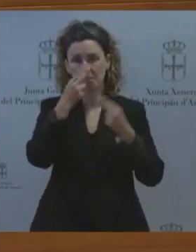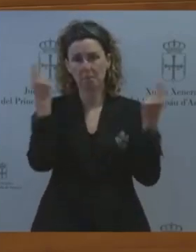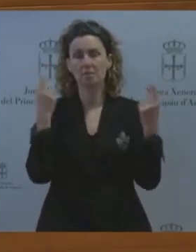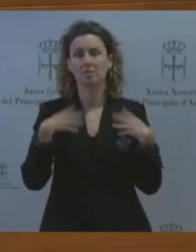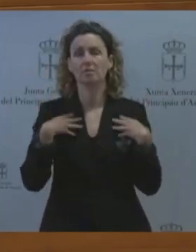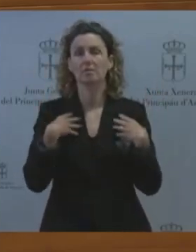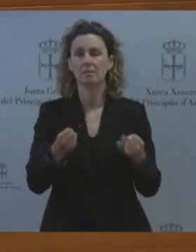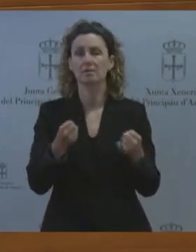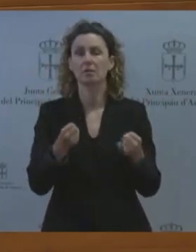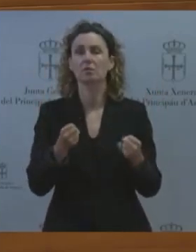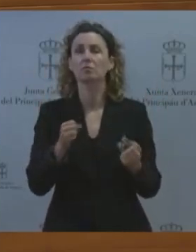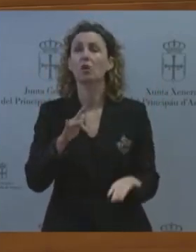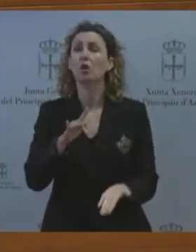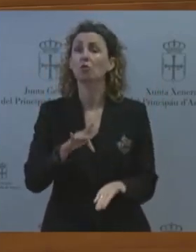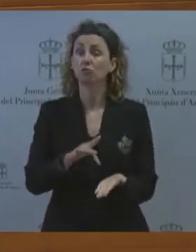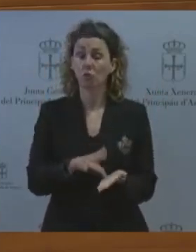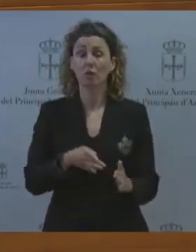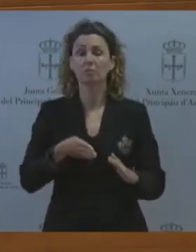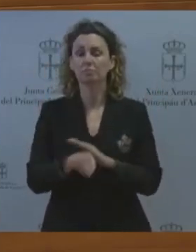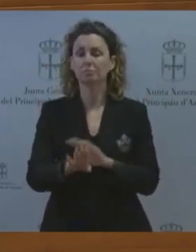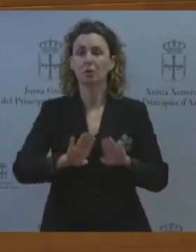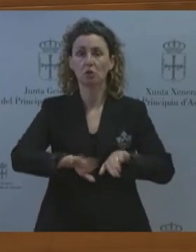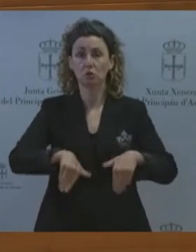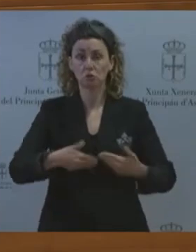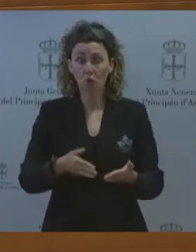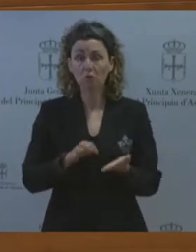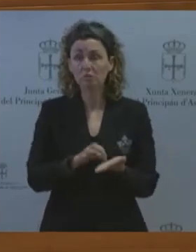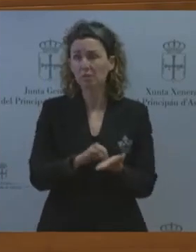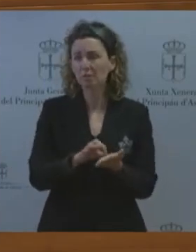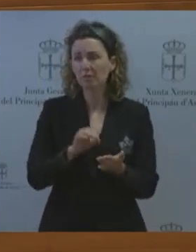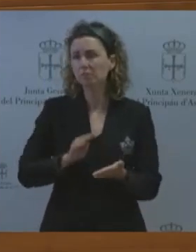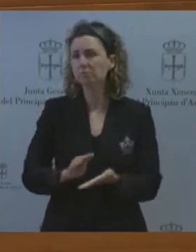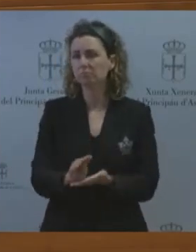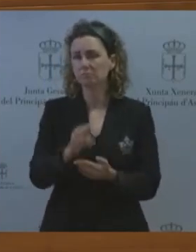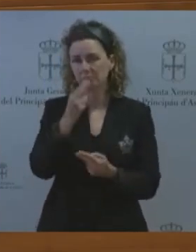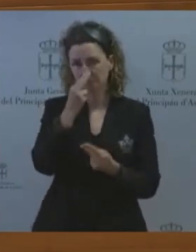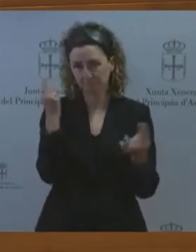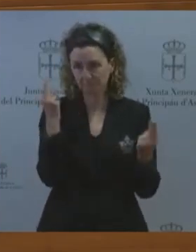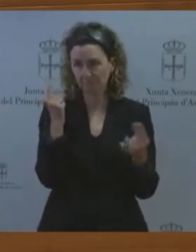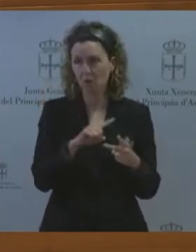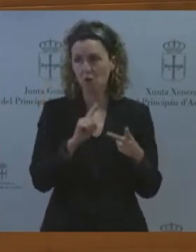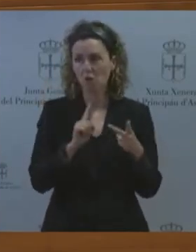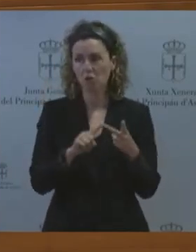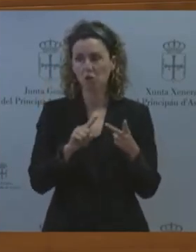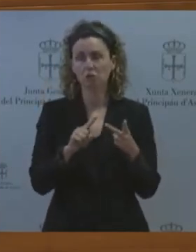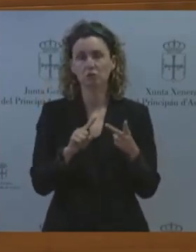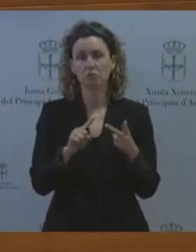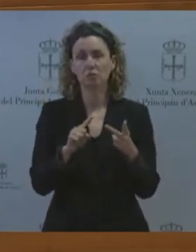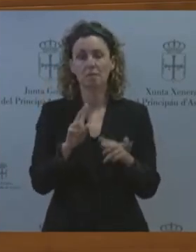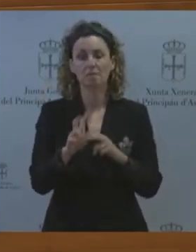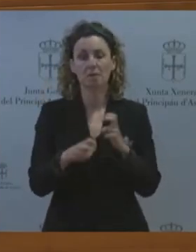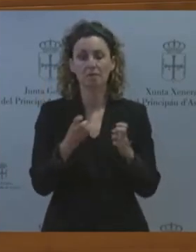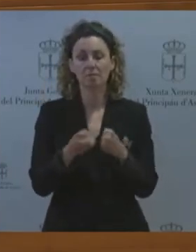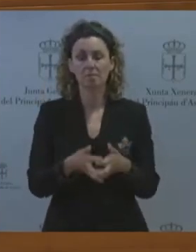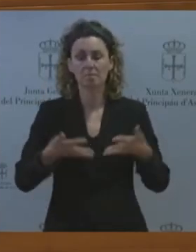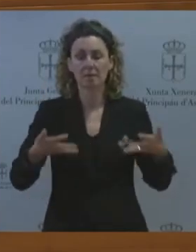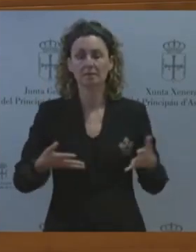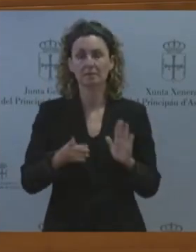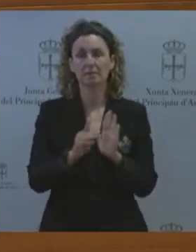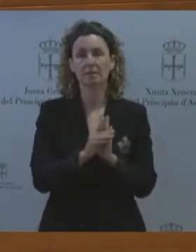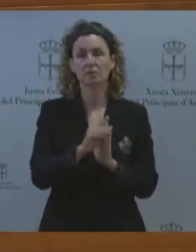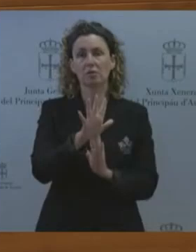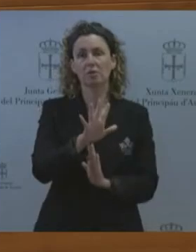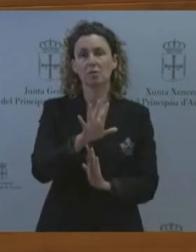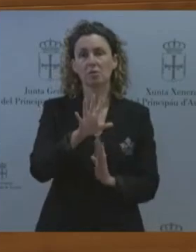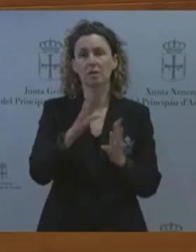servicios y financiación pública dos modificación y ampliación del decreto 59 barra 2018 de 26 de